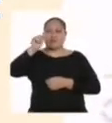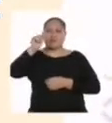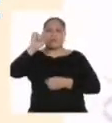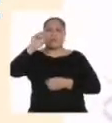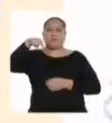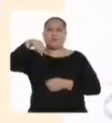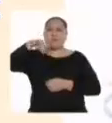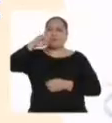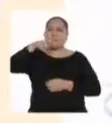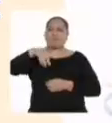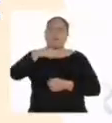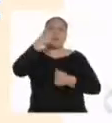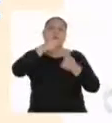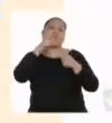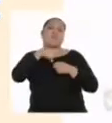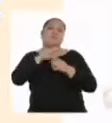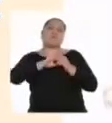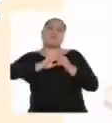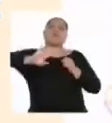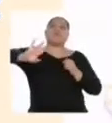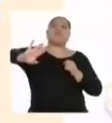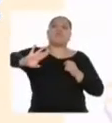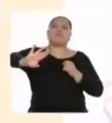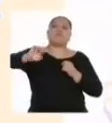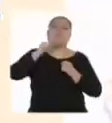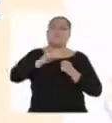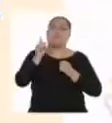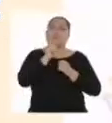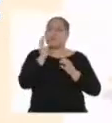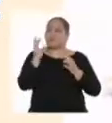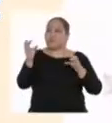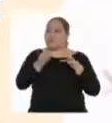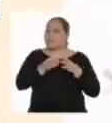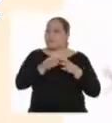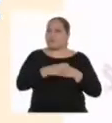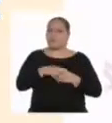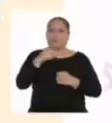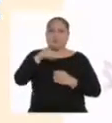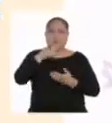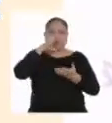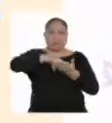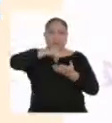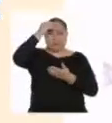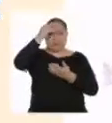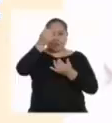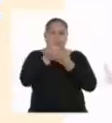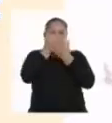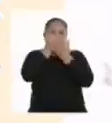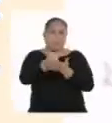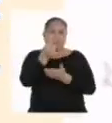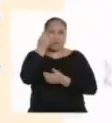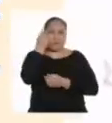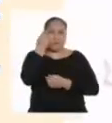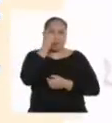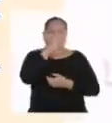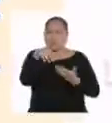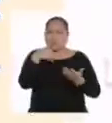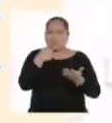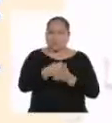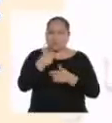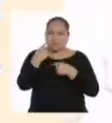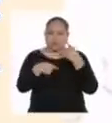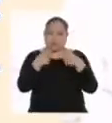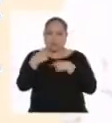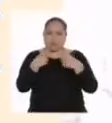necesidades pueden postergarse y cuáles no? ¿Este aprendizaje les sirvió para comprender que todos